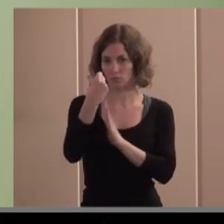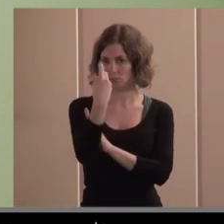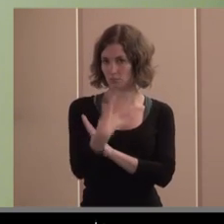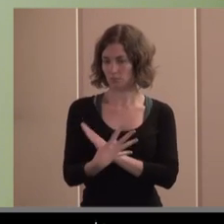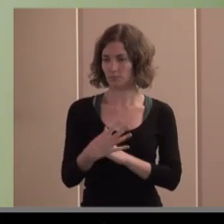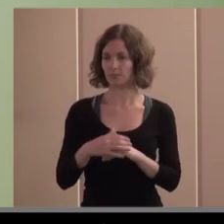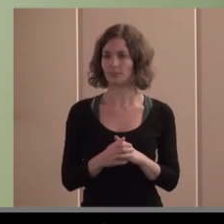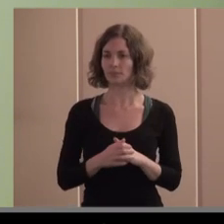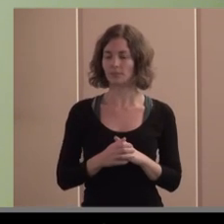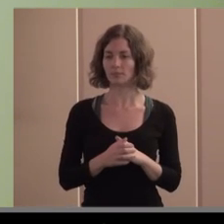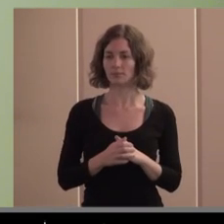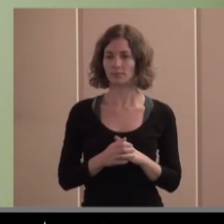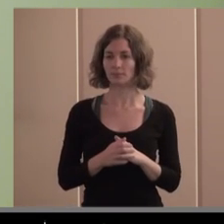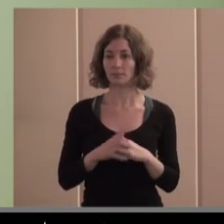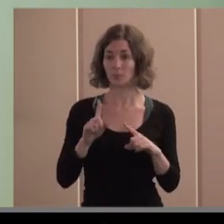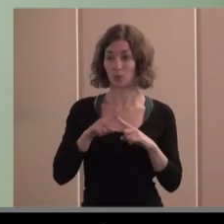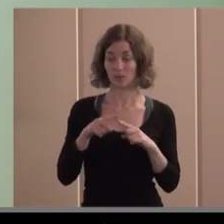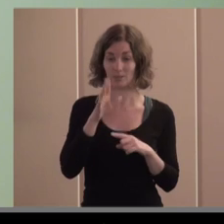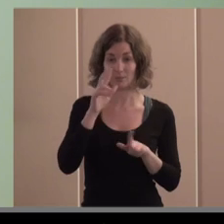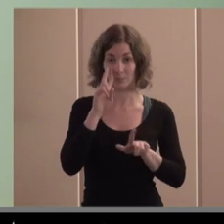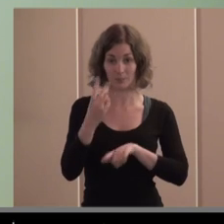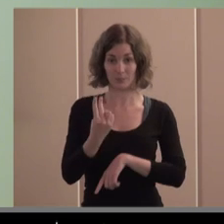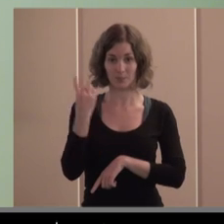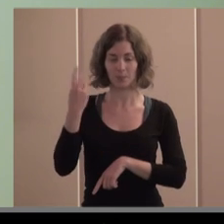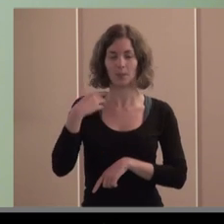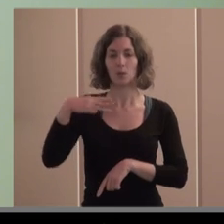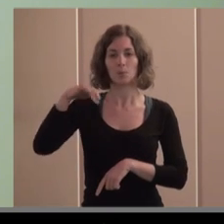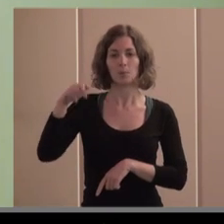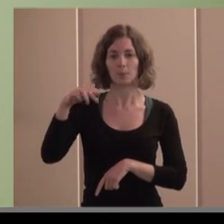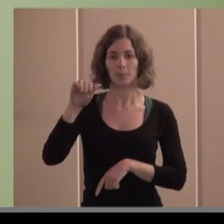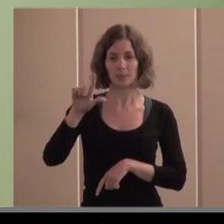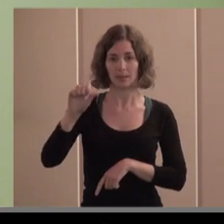porque esto lo va a decir todo Miguel Ángel que me quedan cinco minutos